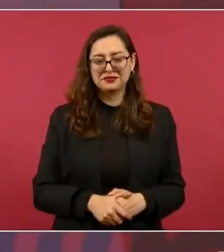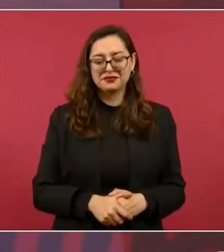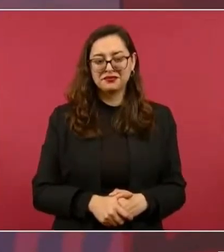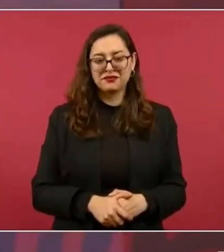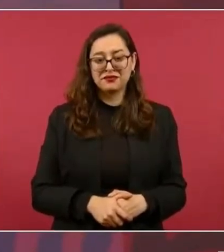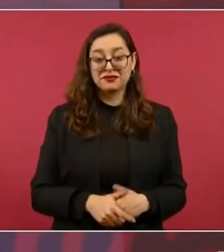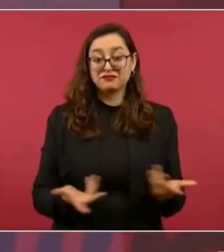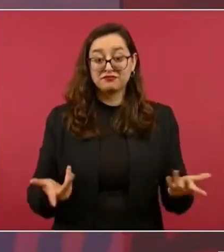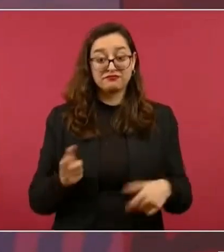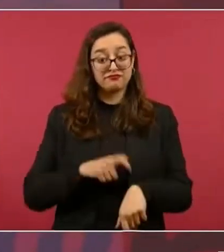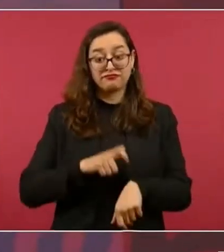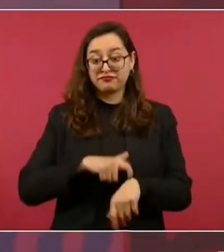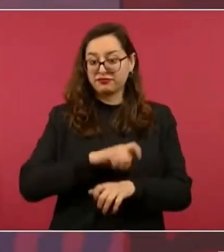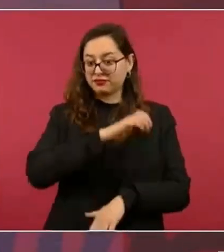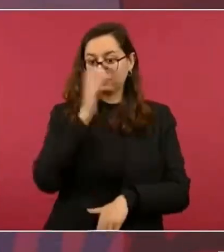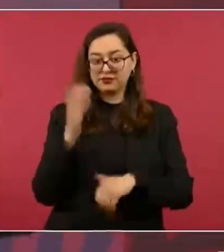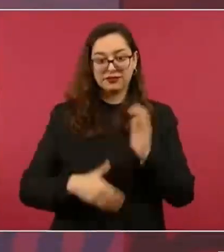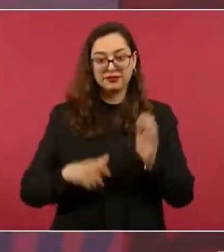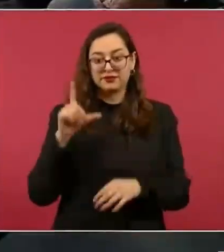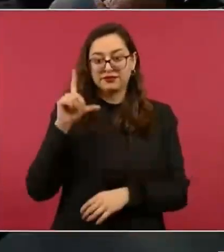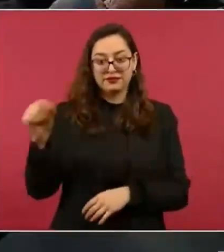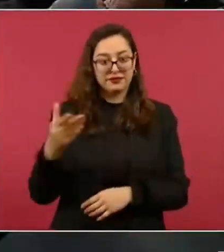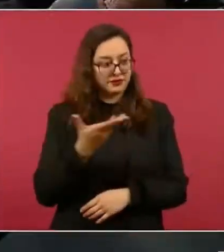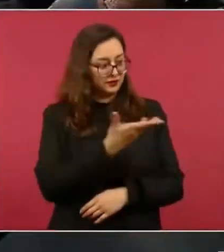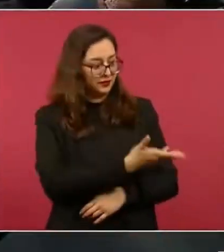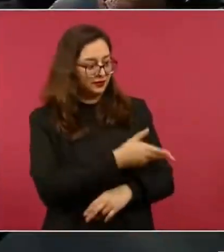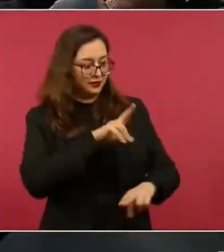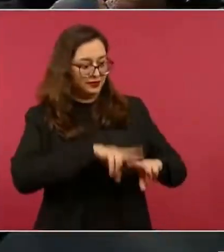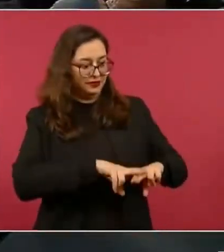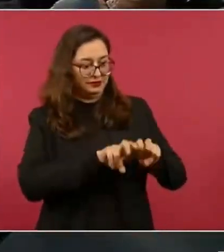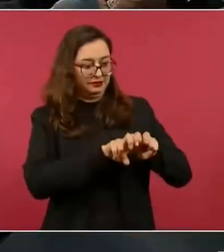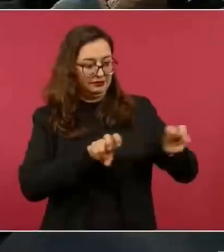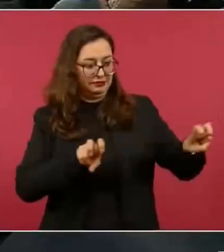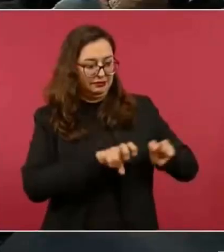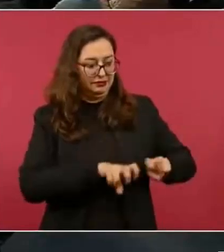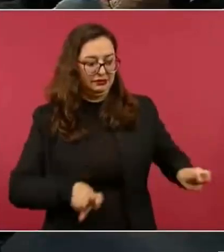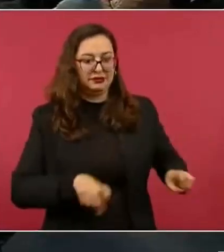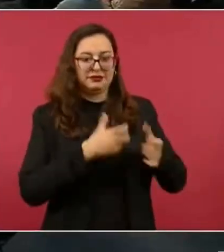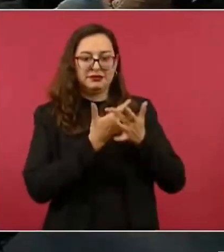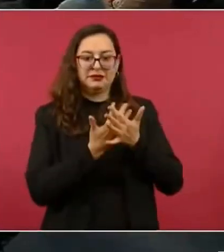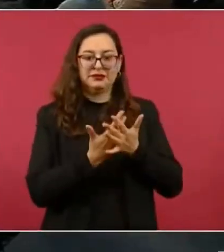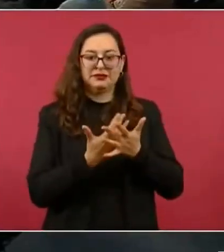Ya nos vamos, porque miren cuánta personalidad. Muchas gracias.